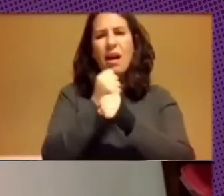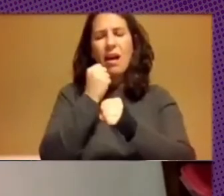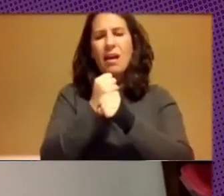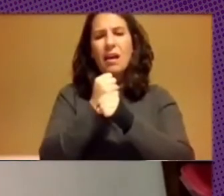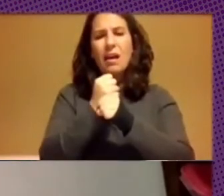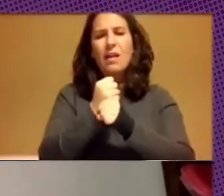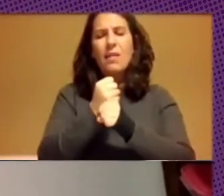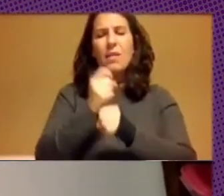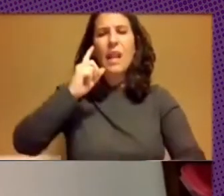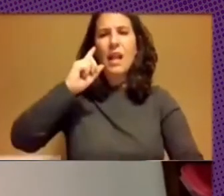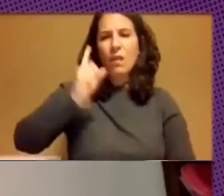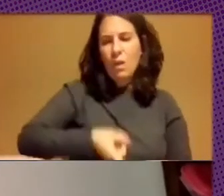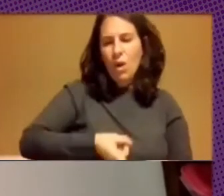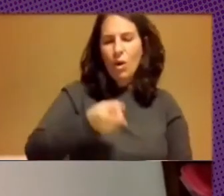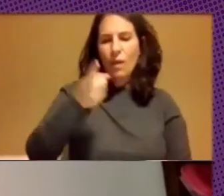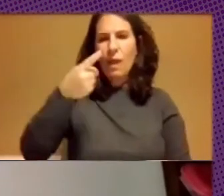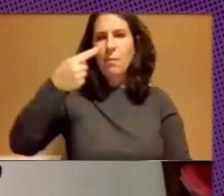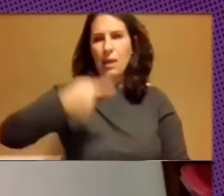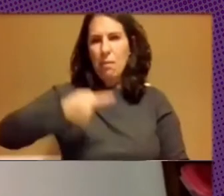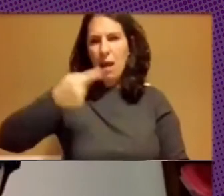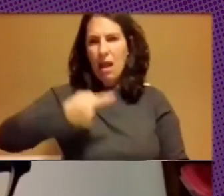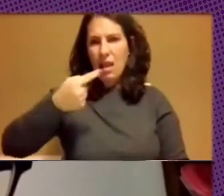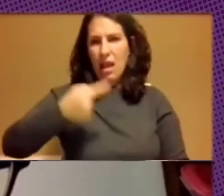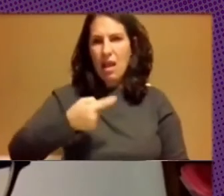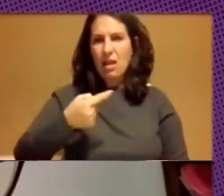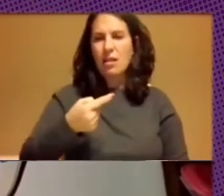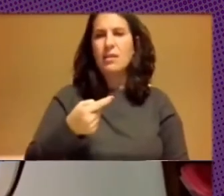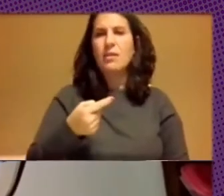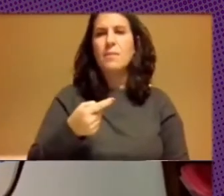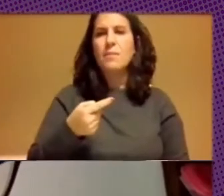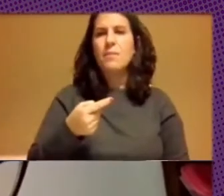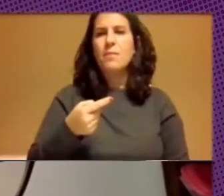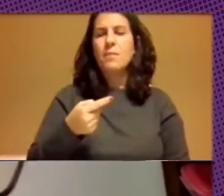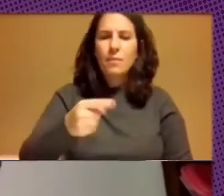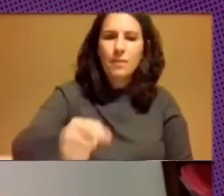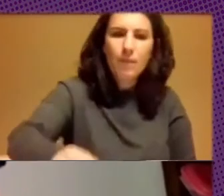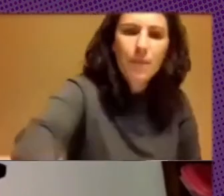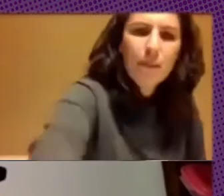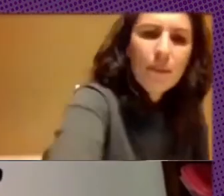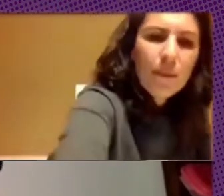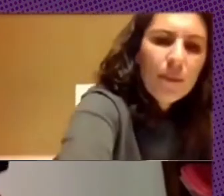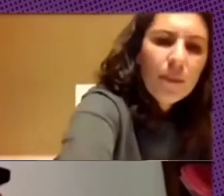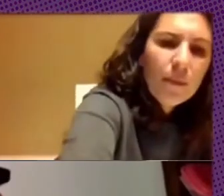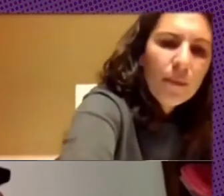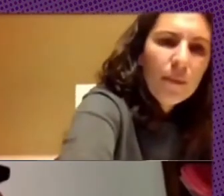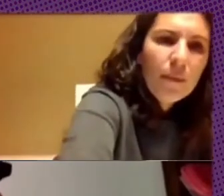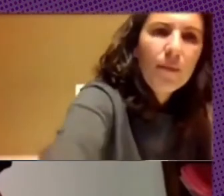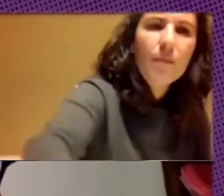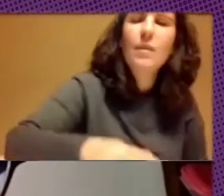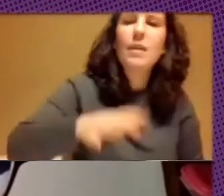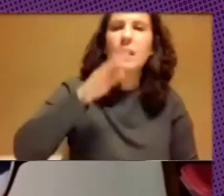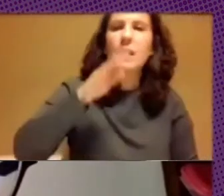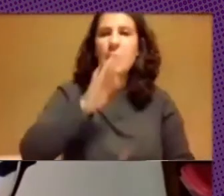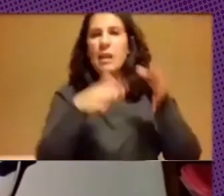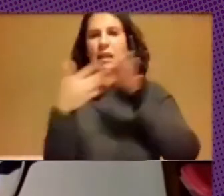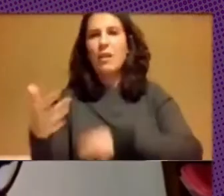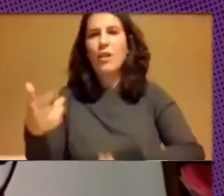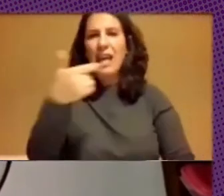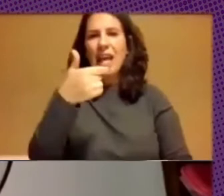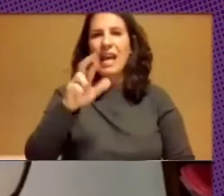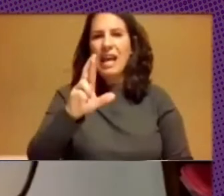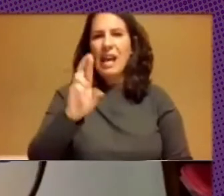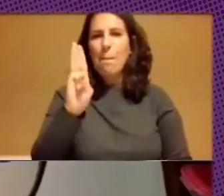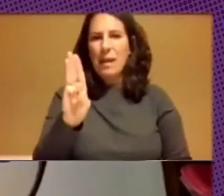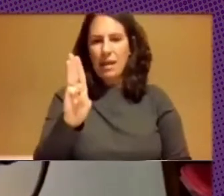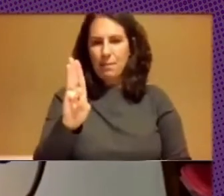dirección de primaria, de TID de primaria, que es la implementación de un GRP para todo primario. Para esa